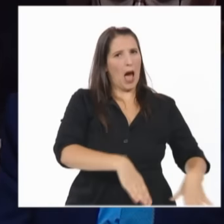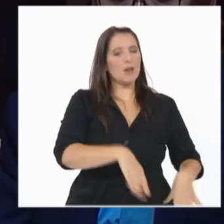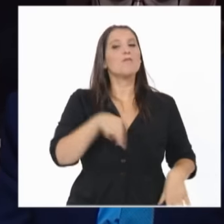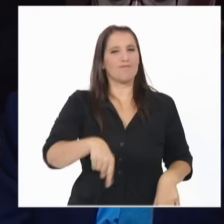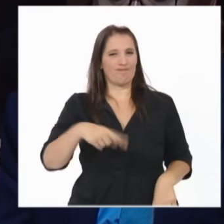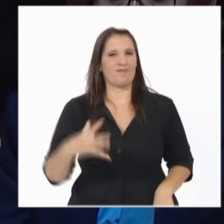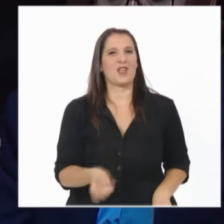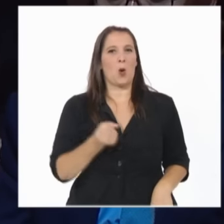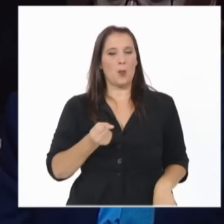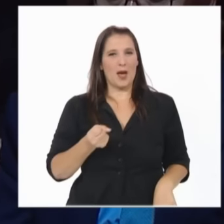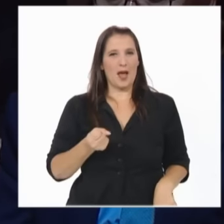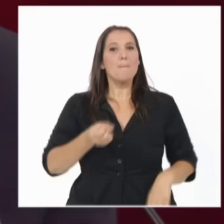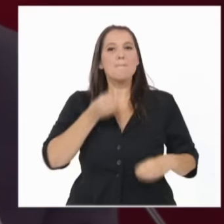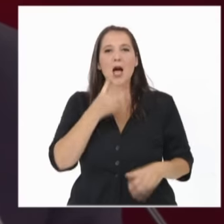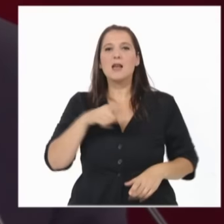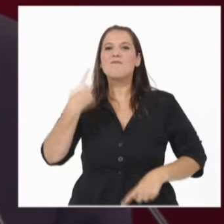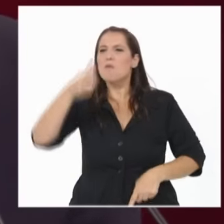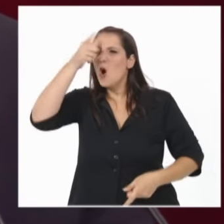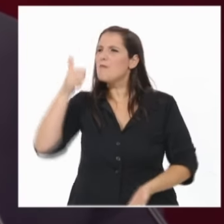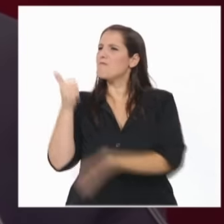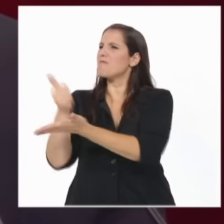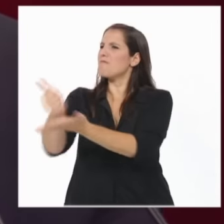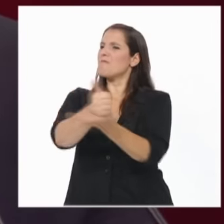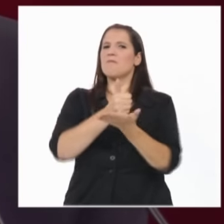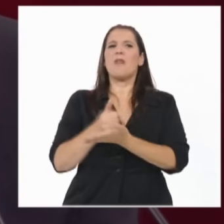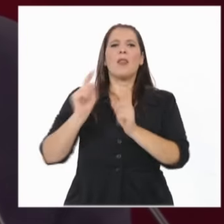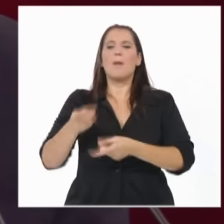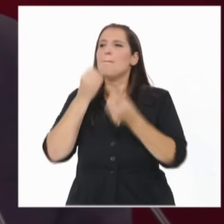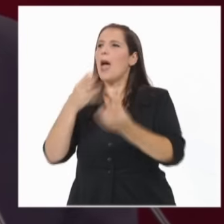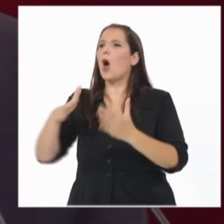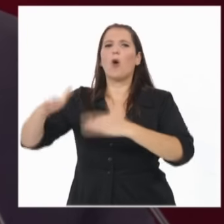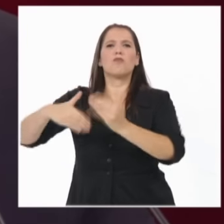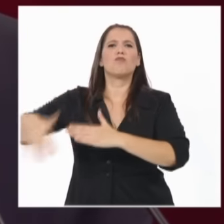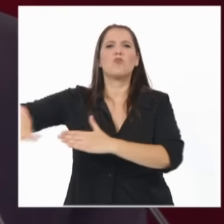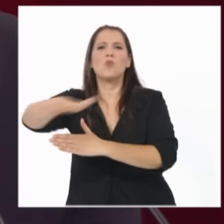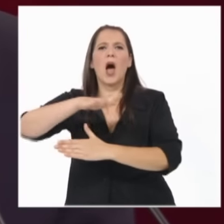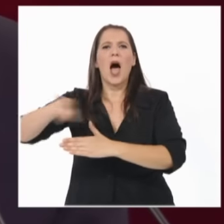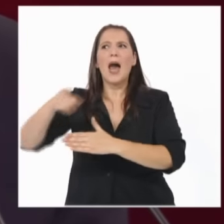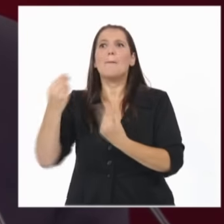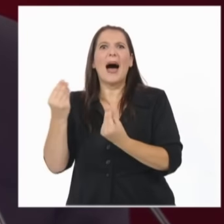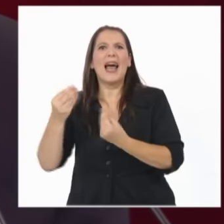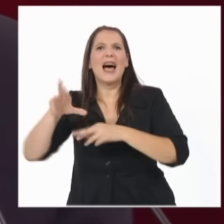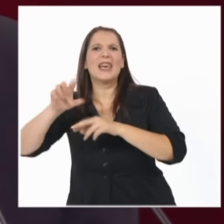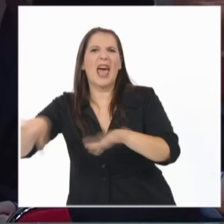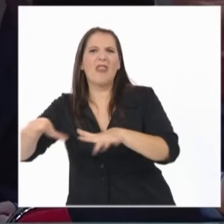mejoras urbanas son fundamentales para prevenir la instalación de redes criminales.